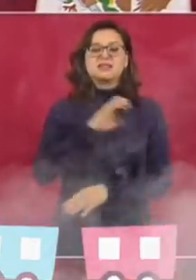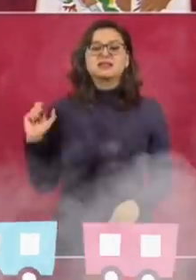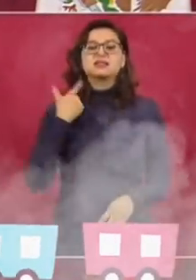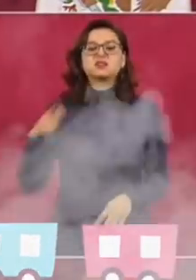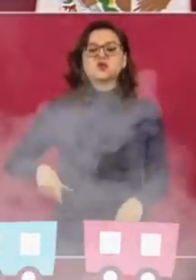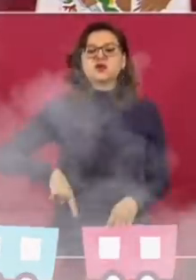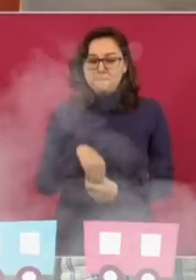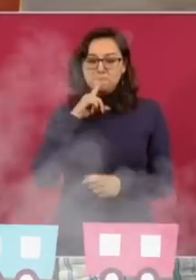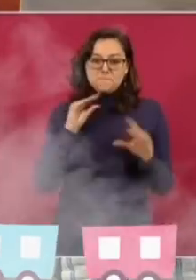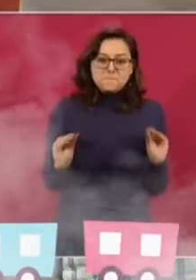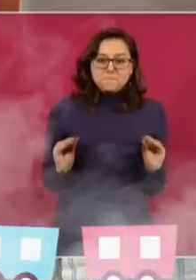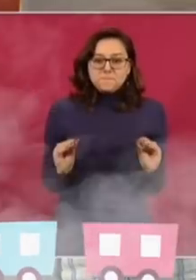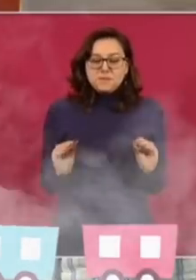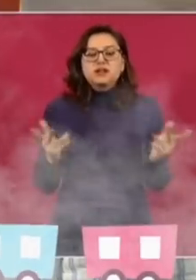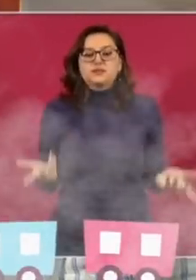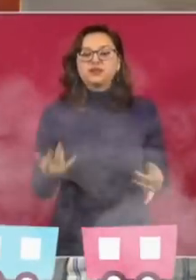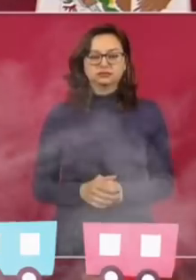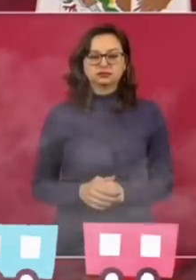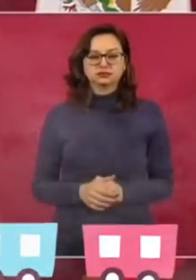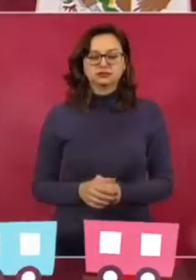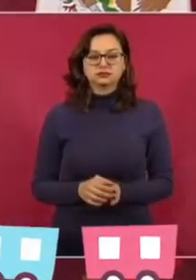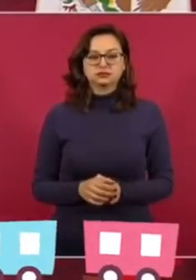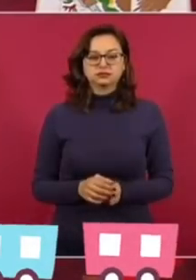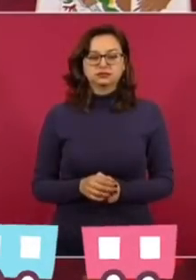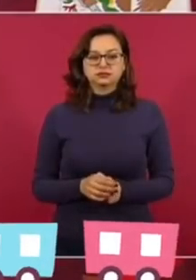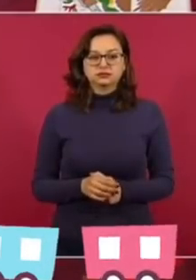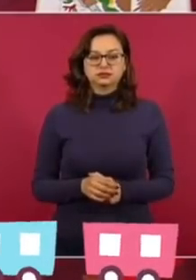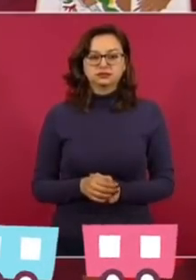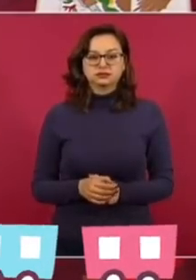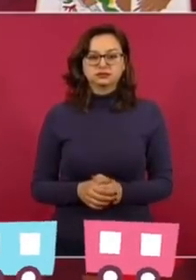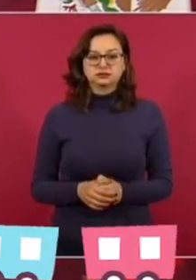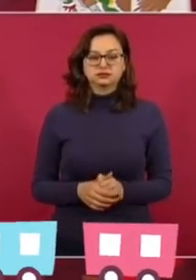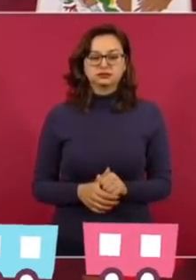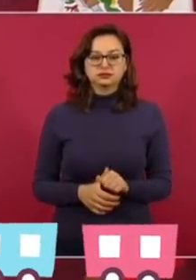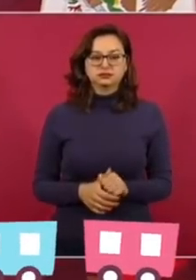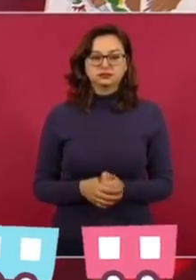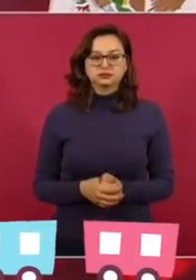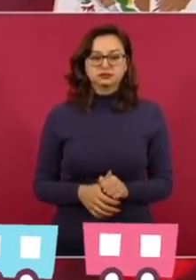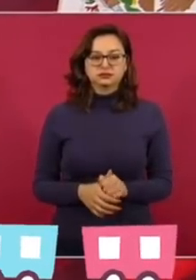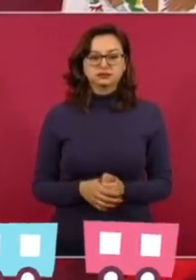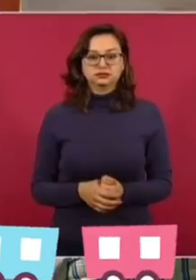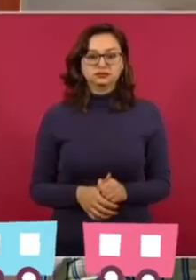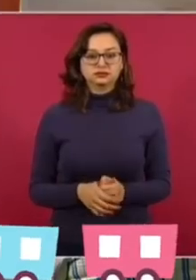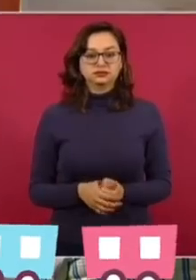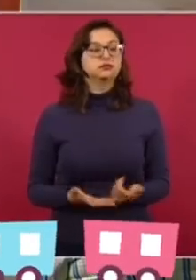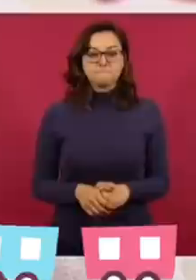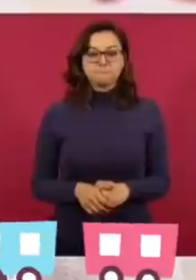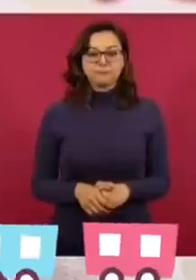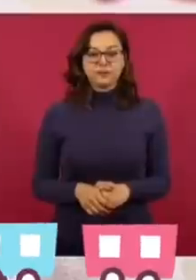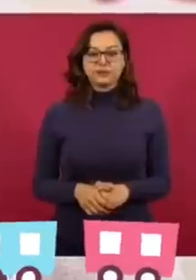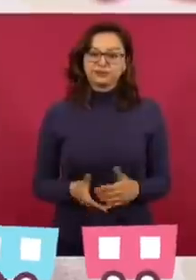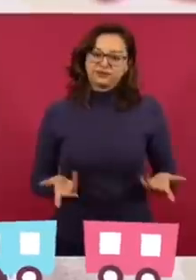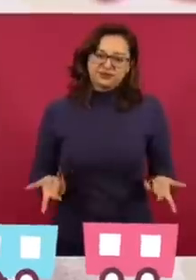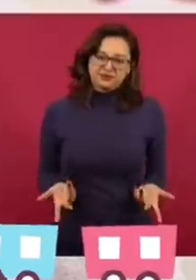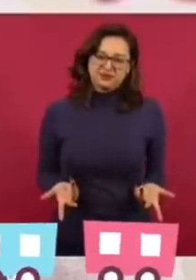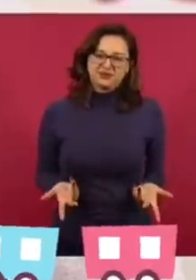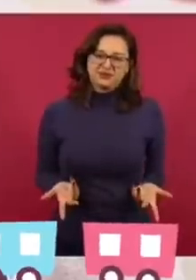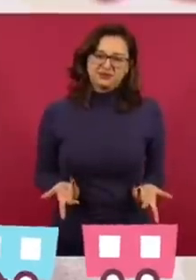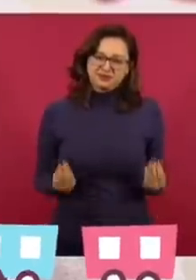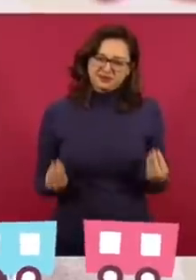El silencio, el control de la información. A ver si no tienes fotografías del nuevo desarrollo de Xcarette. Entonces, basta